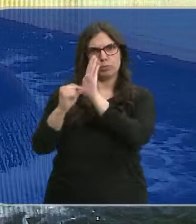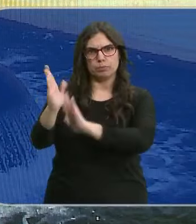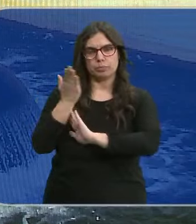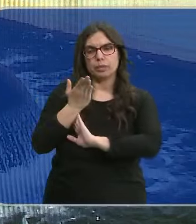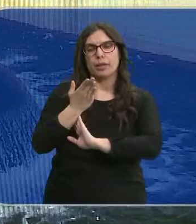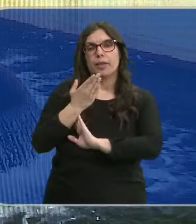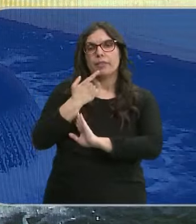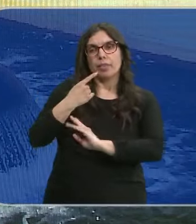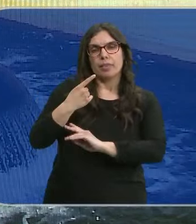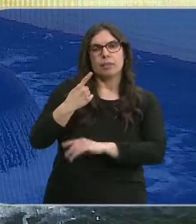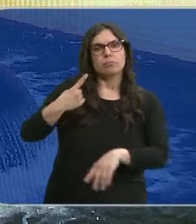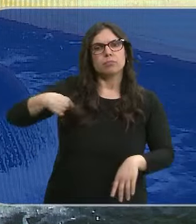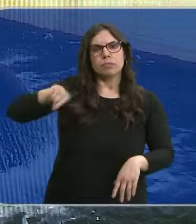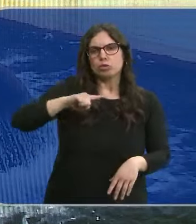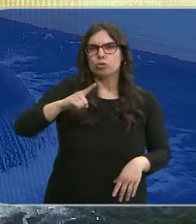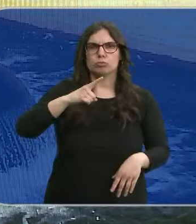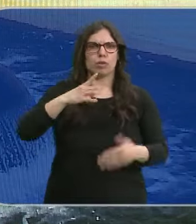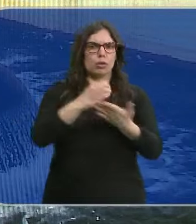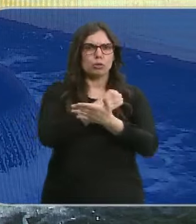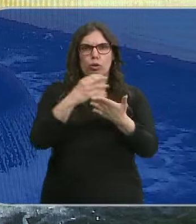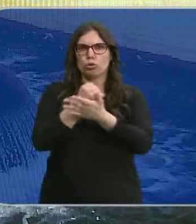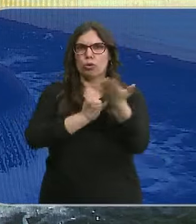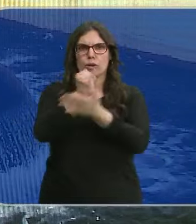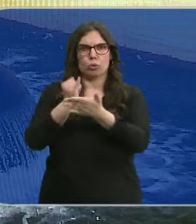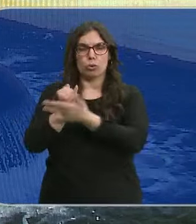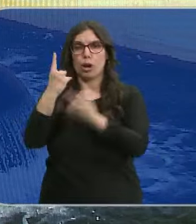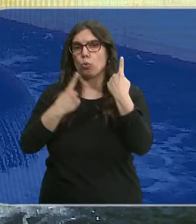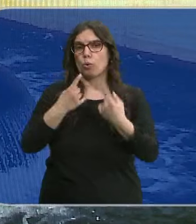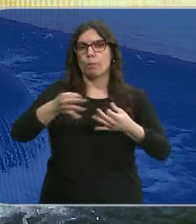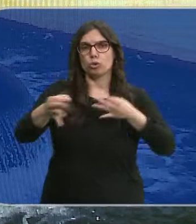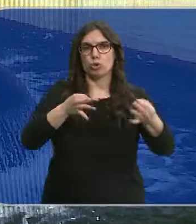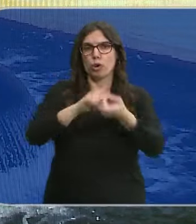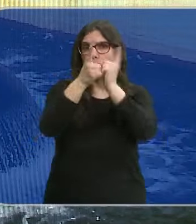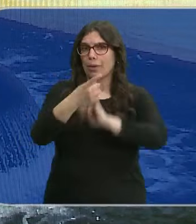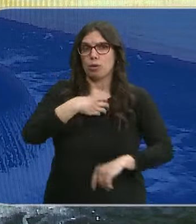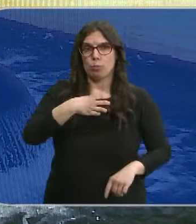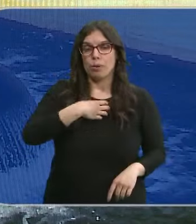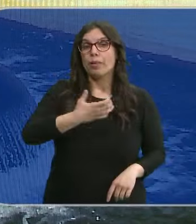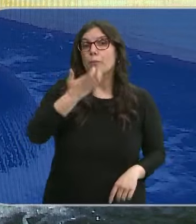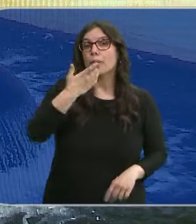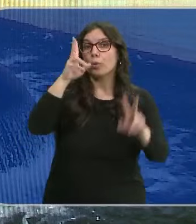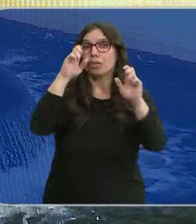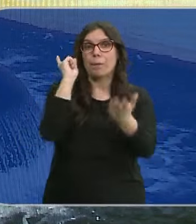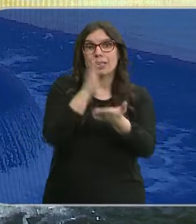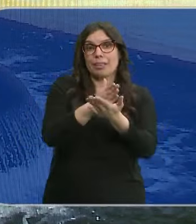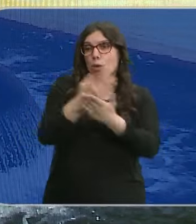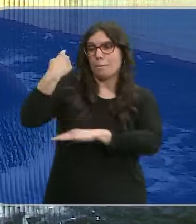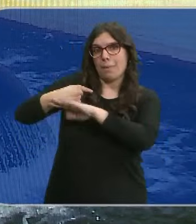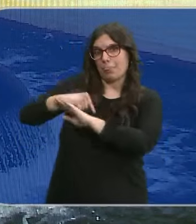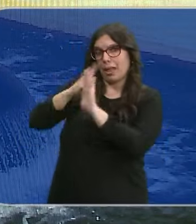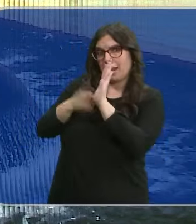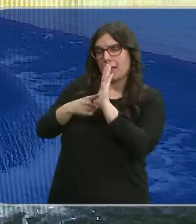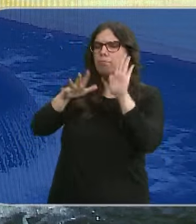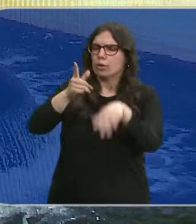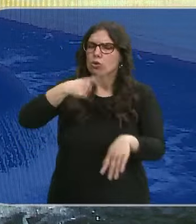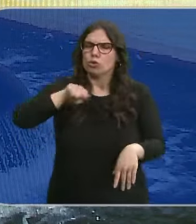asegurado que ellos van a escuchar a todos los agricultores. Hay protocolos que no pueden cambiar como las sanciones porque las marca la ley, pero sí se